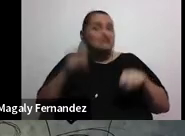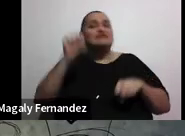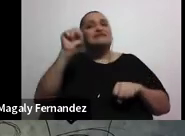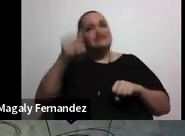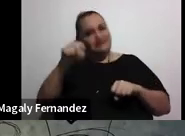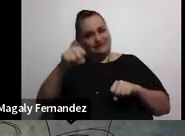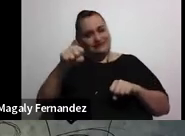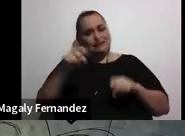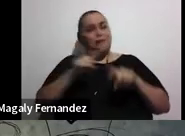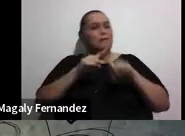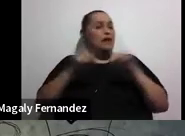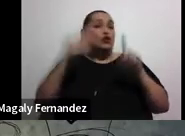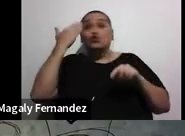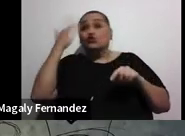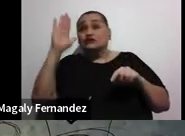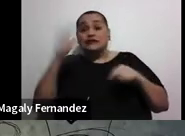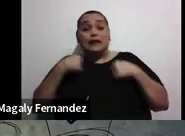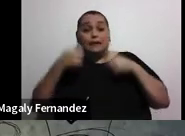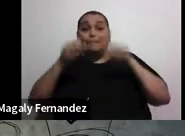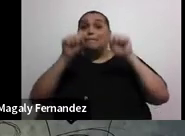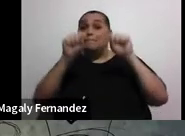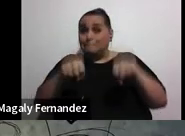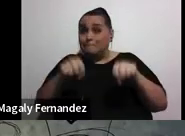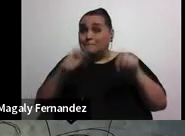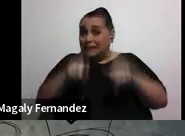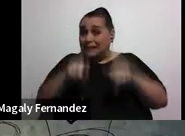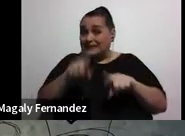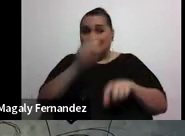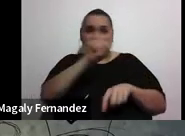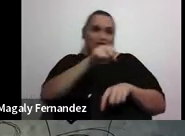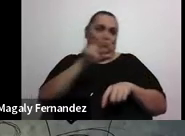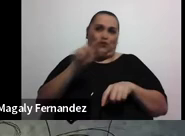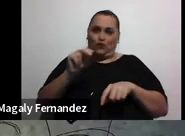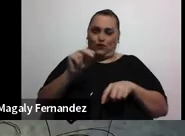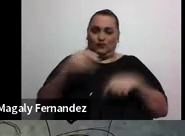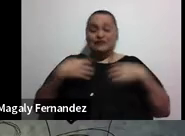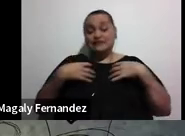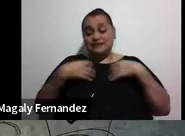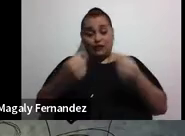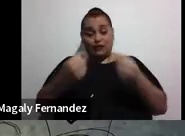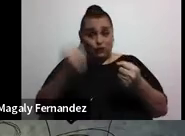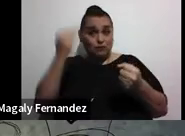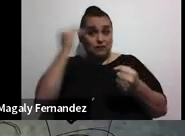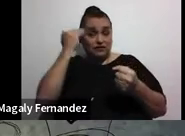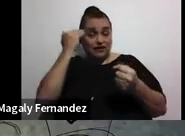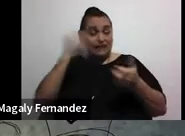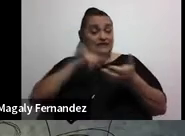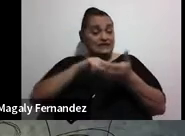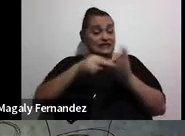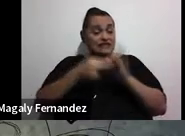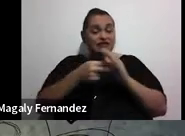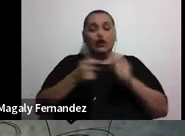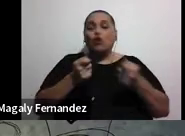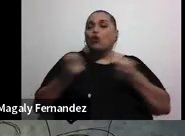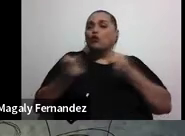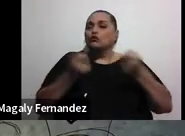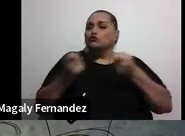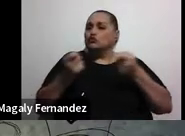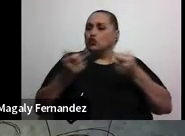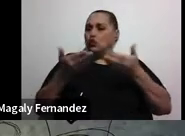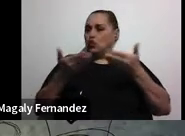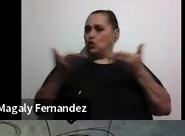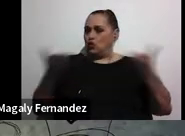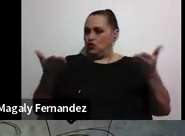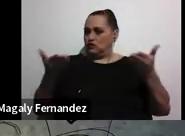Pero que no sé si estará ocurriendo en el futuro. Y también salud mental es saber cuándo podemos controlar las cosas, cuándo no podemos